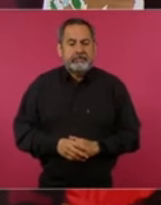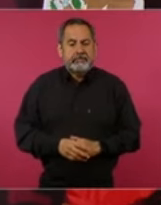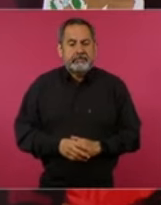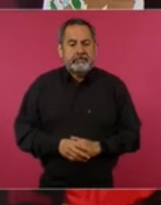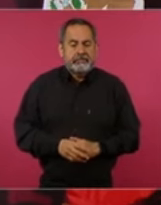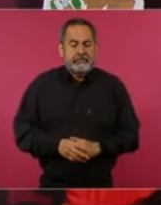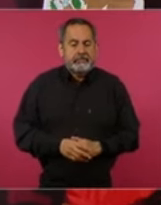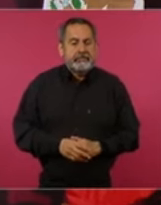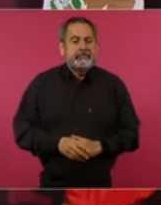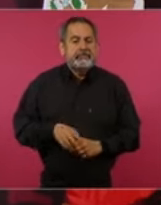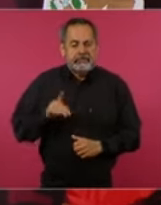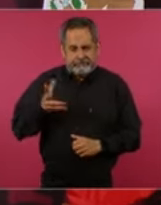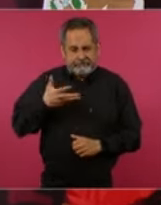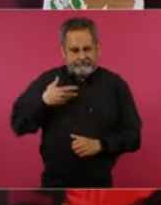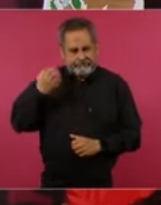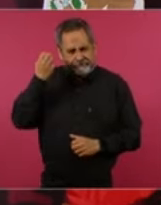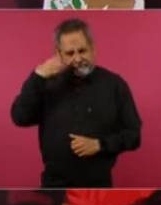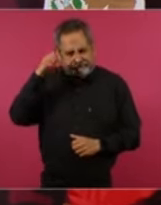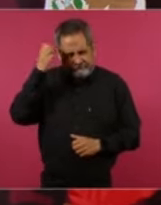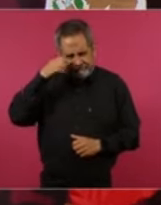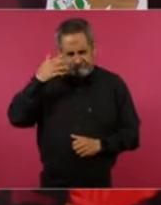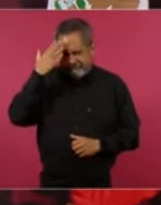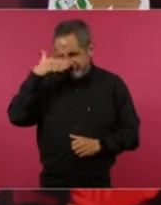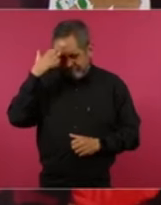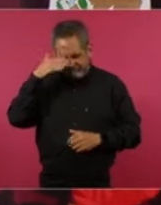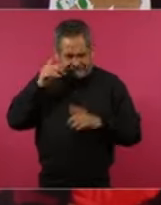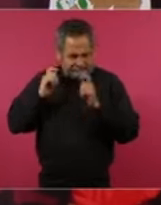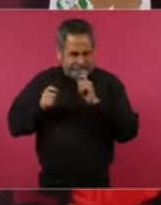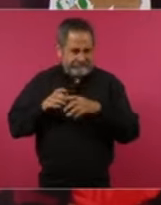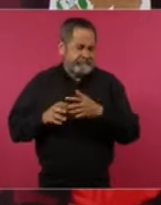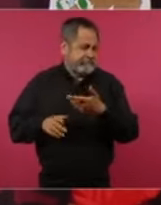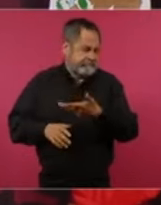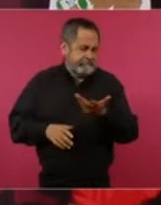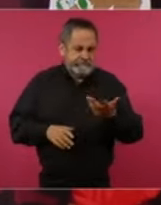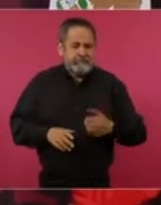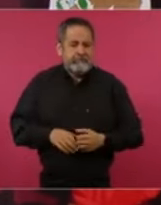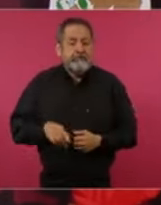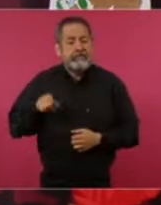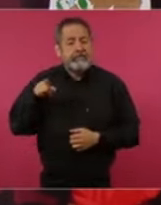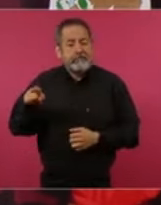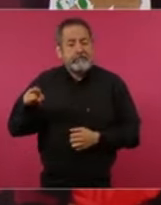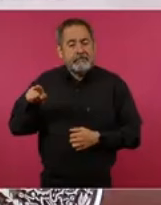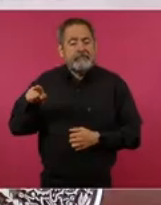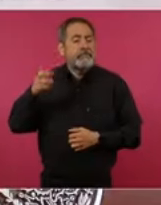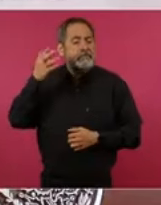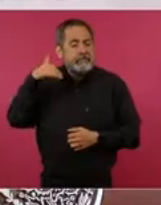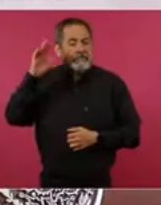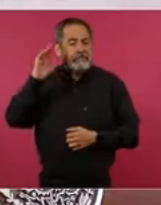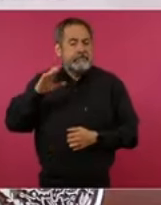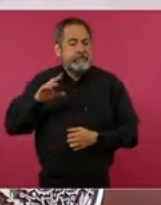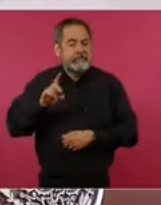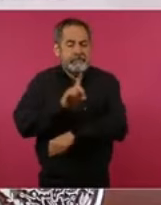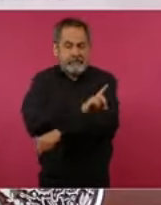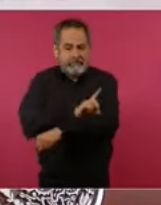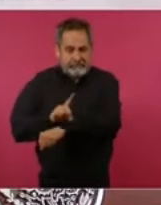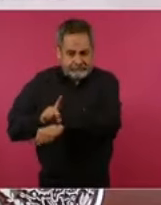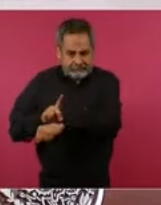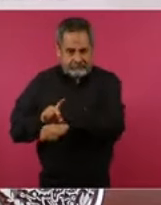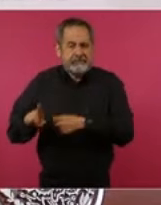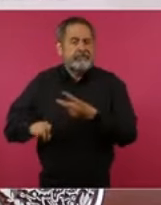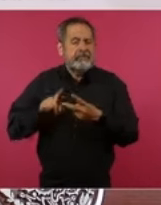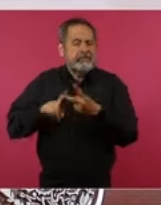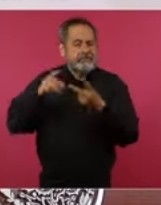la experiencia de ella, fue jefa delegacional, fue jefa de